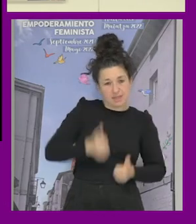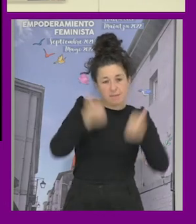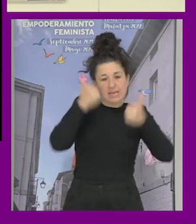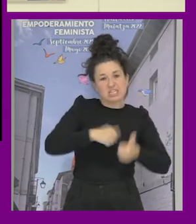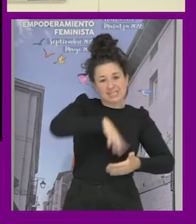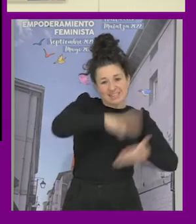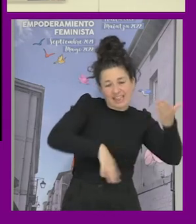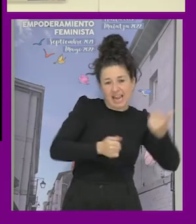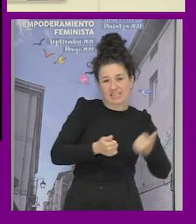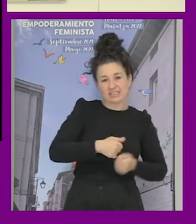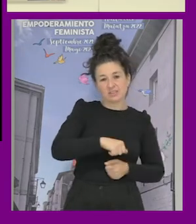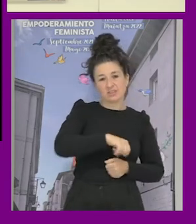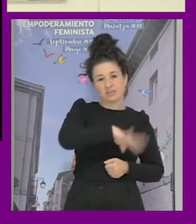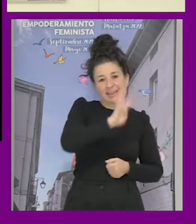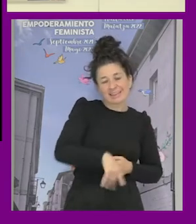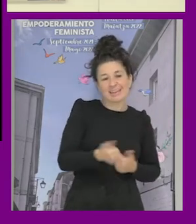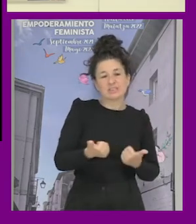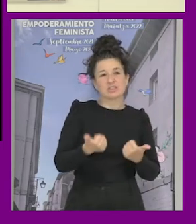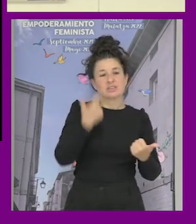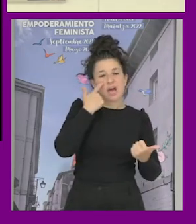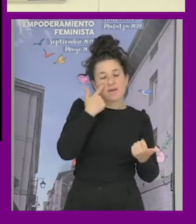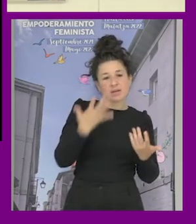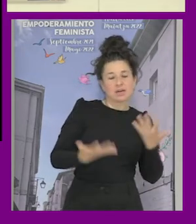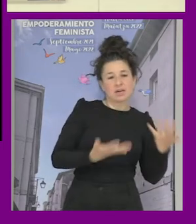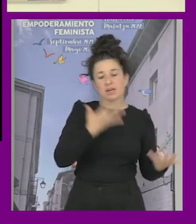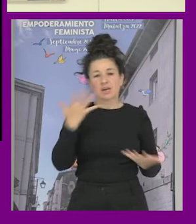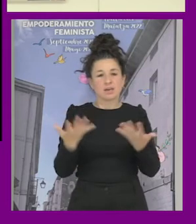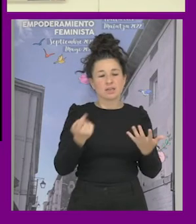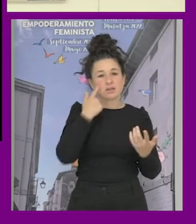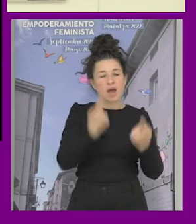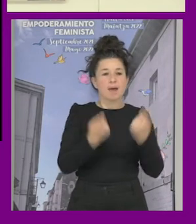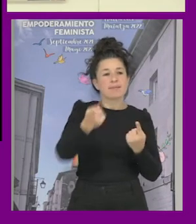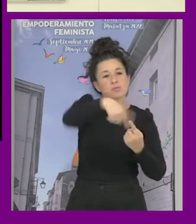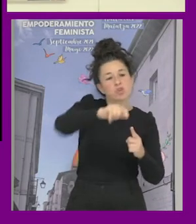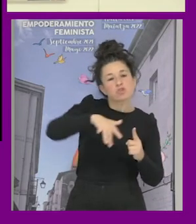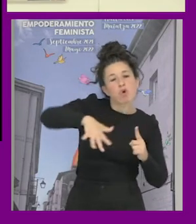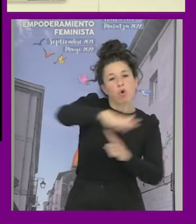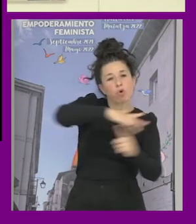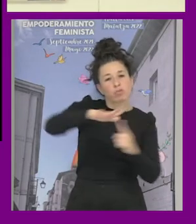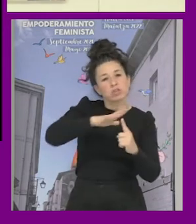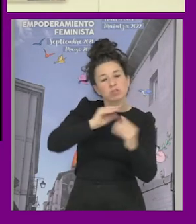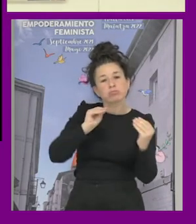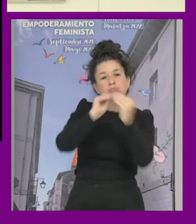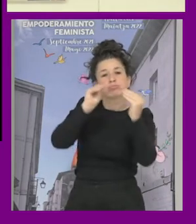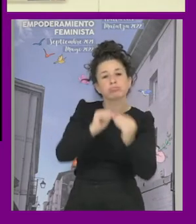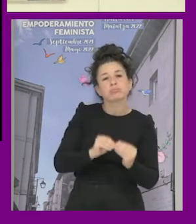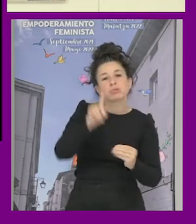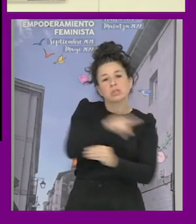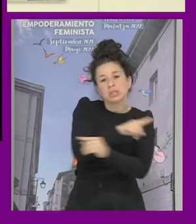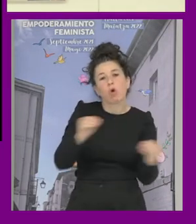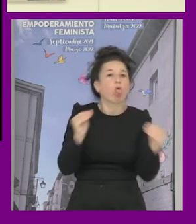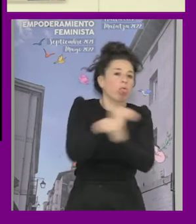veremos hasta qué punto y qué aspectos a cuadra no cuadra son diferentes en vuestros contextos y desde allí